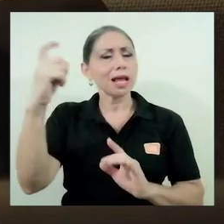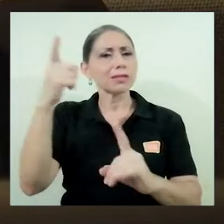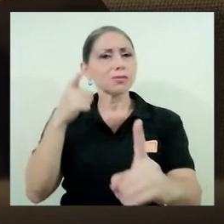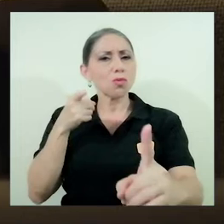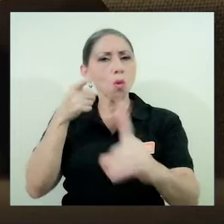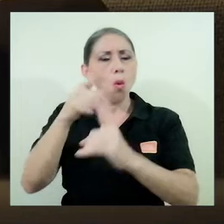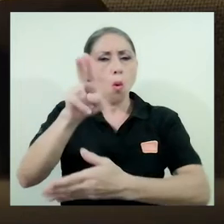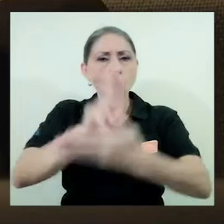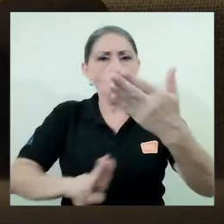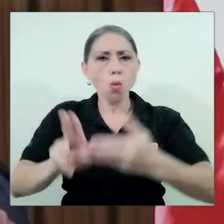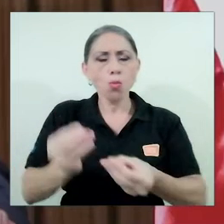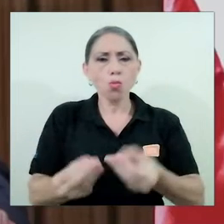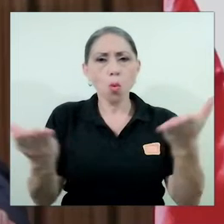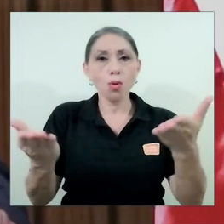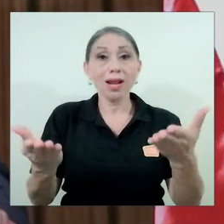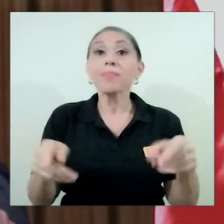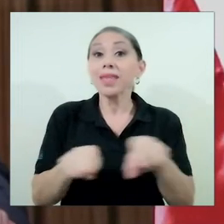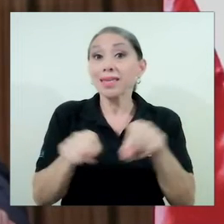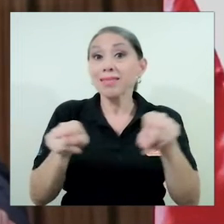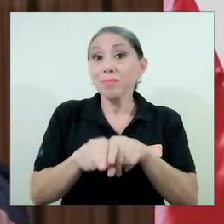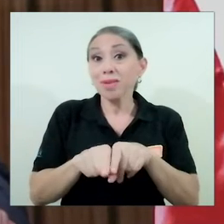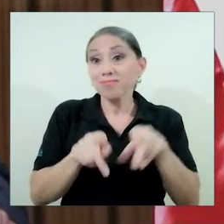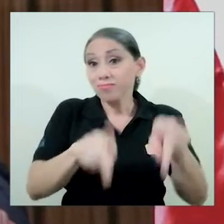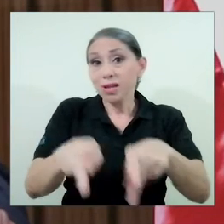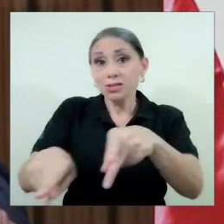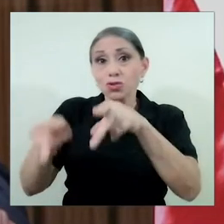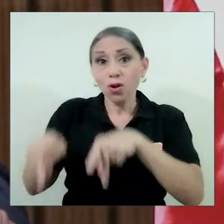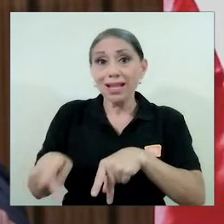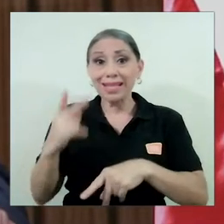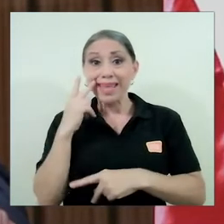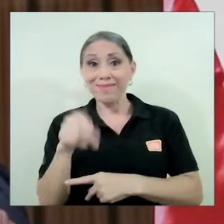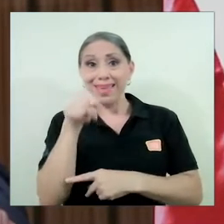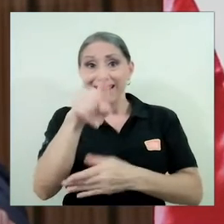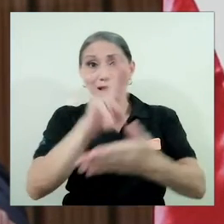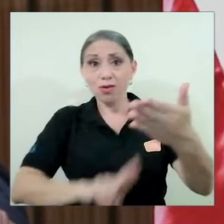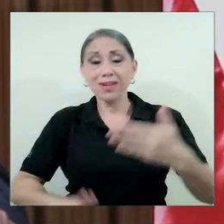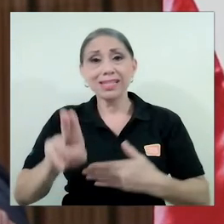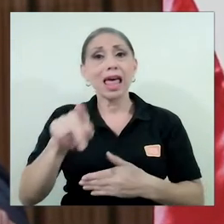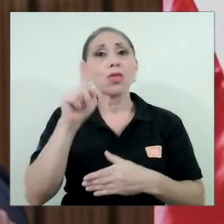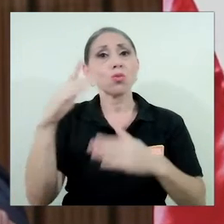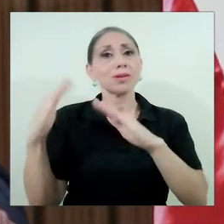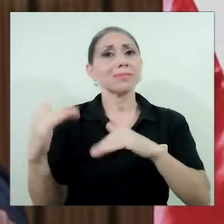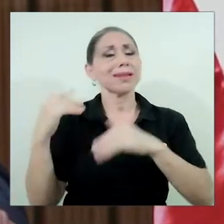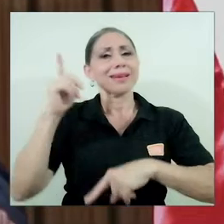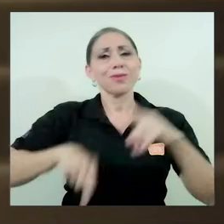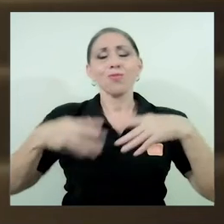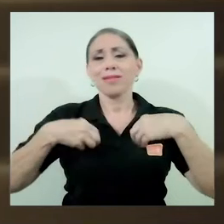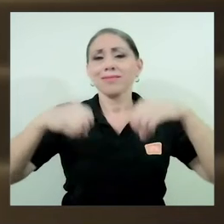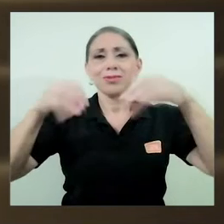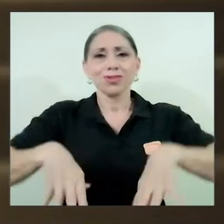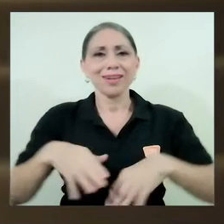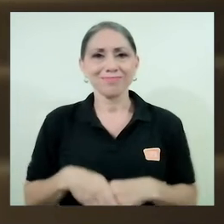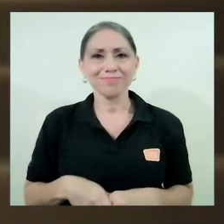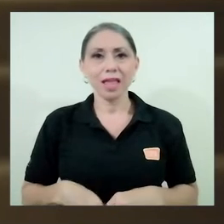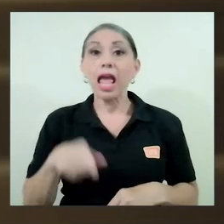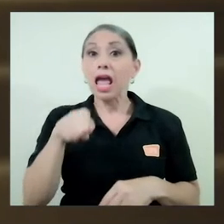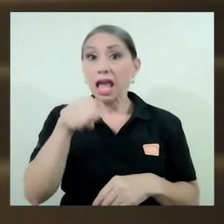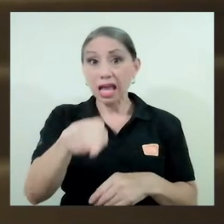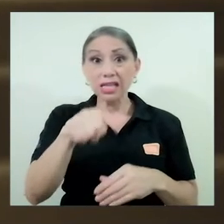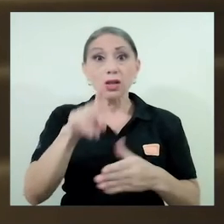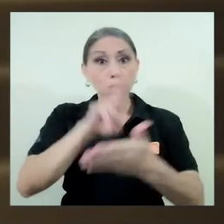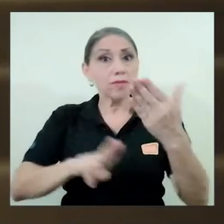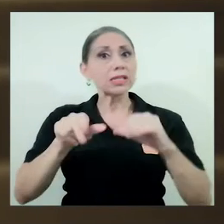universidad pública y de la población que encuentra en ella una irrenunciable esperanza. Dejamos una universidad